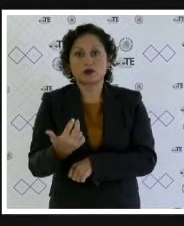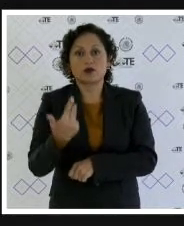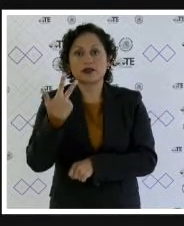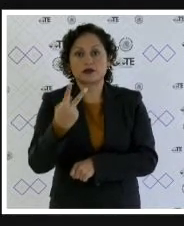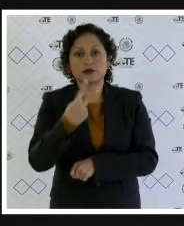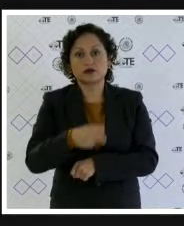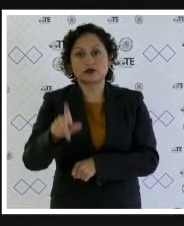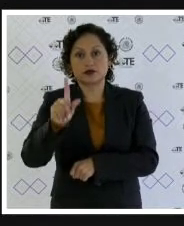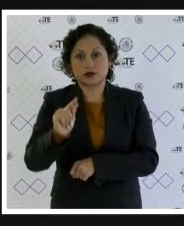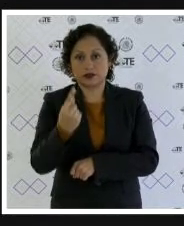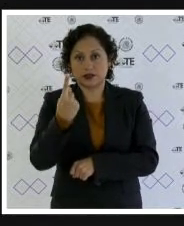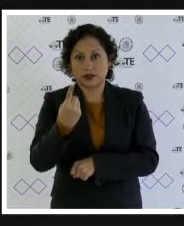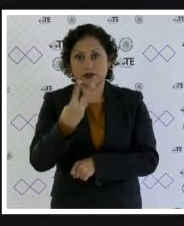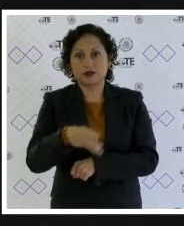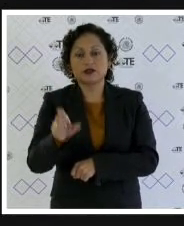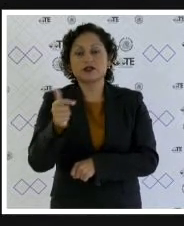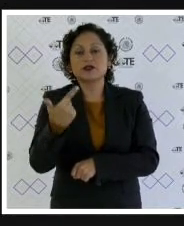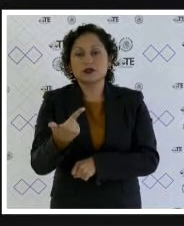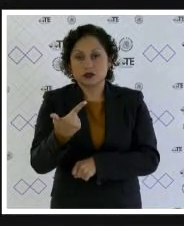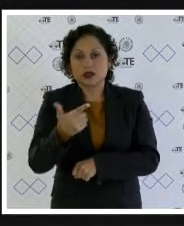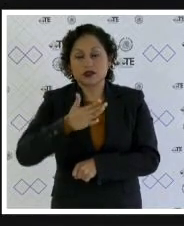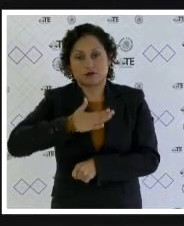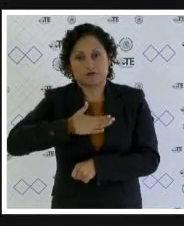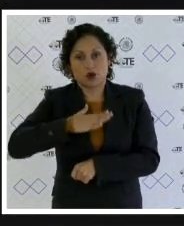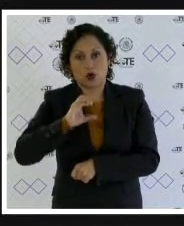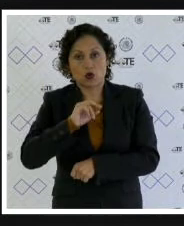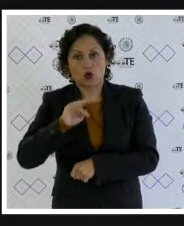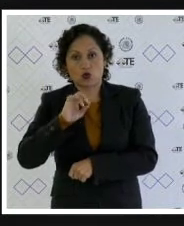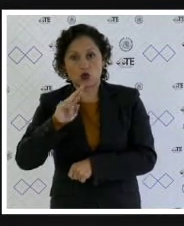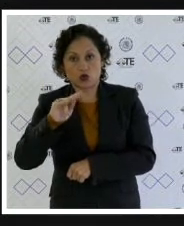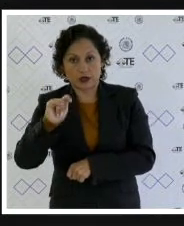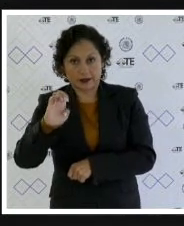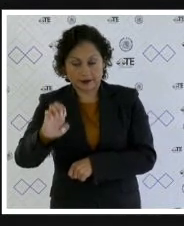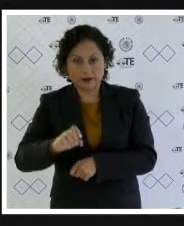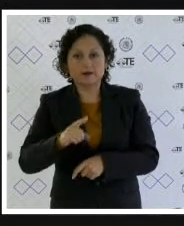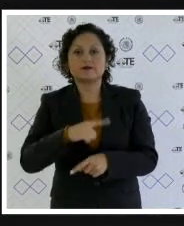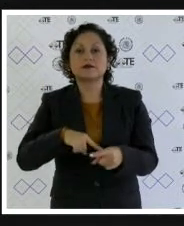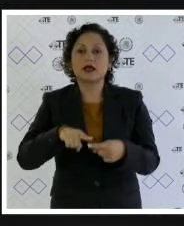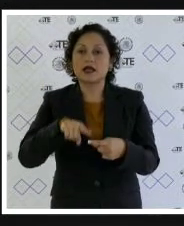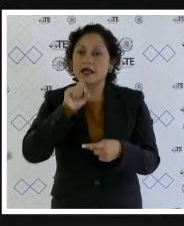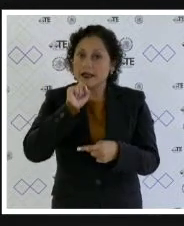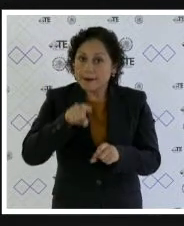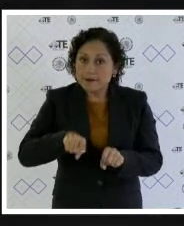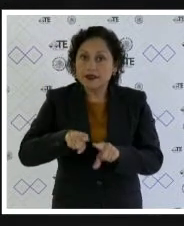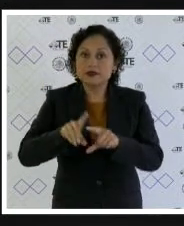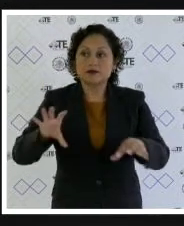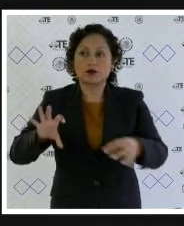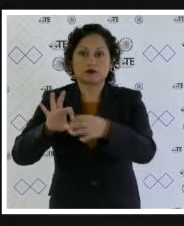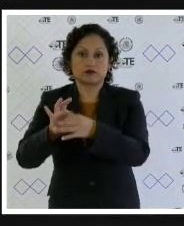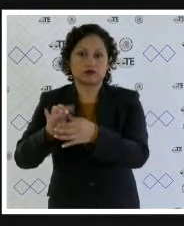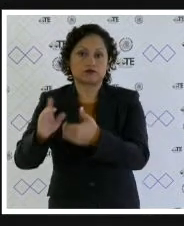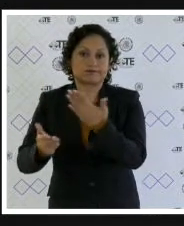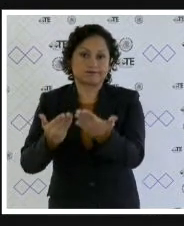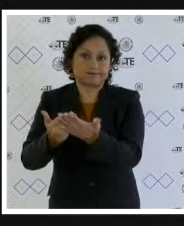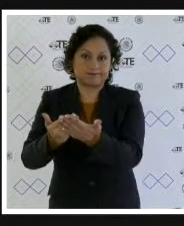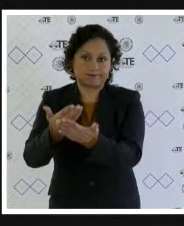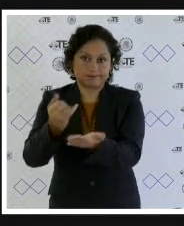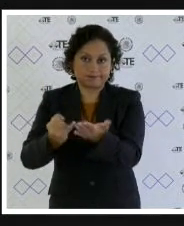y ocho doscientos setenta y uno y trescientos siete y solicito de una vez que sean agredados a las sentencias correspondientes por favor